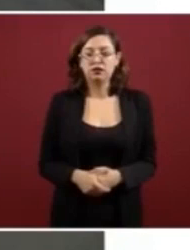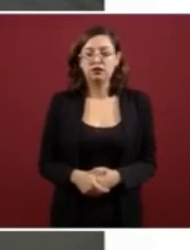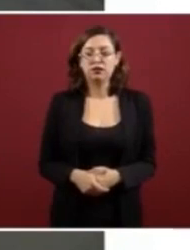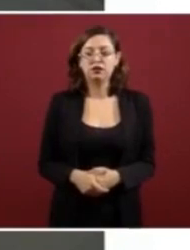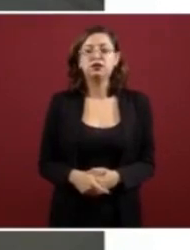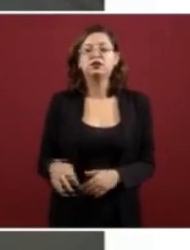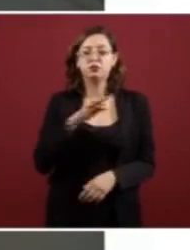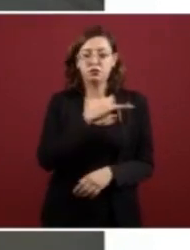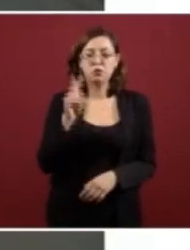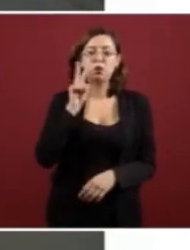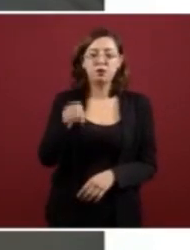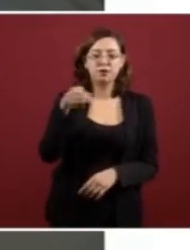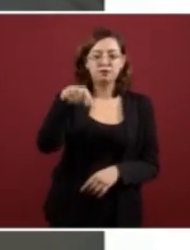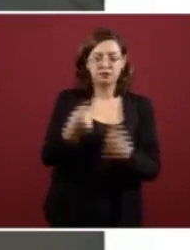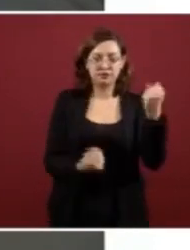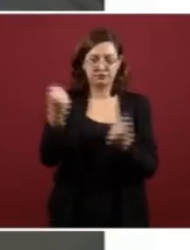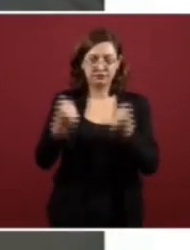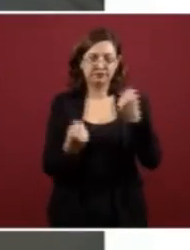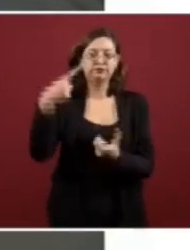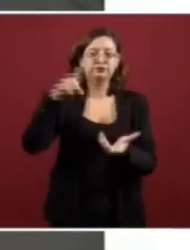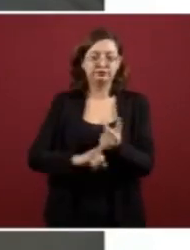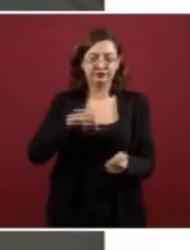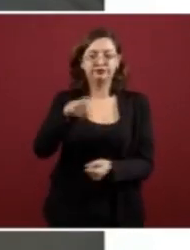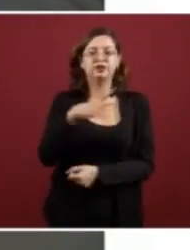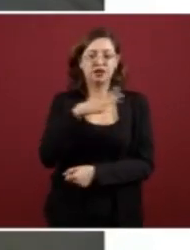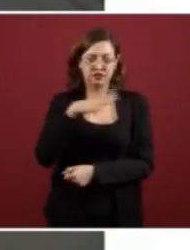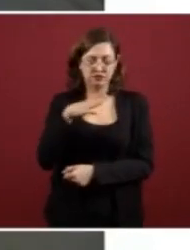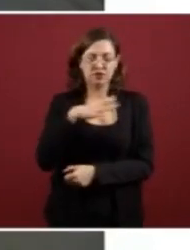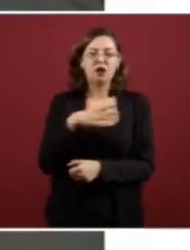Aquí podemos observar un vehículo más con su armamento.